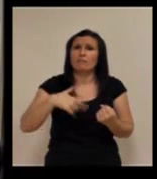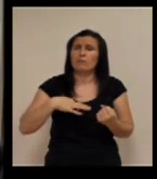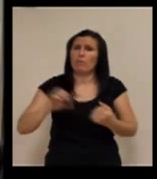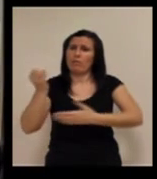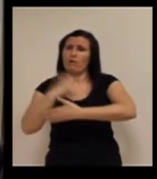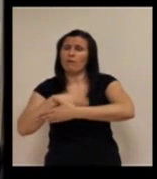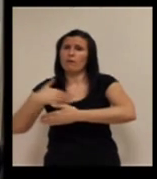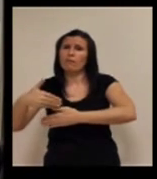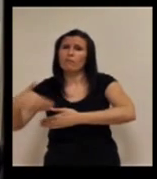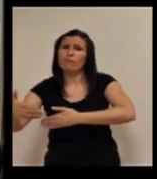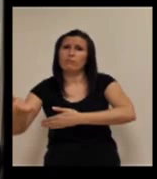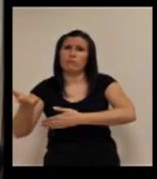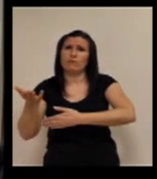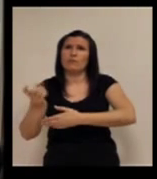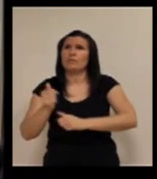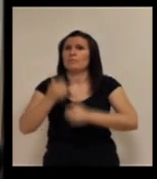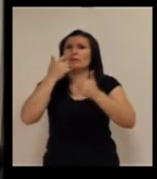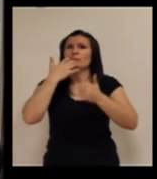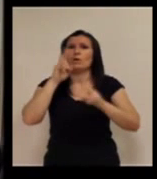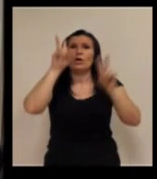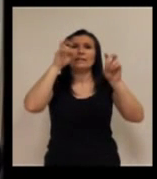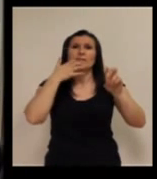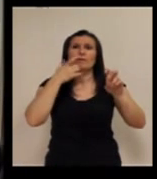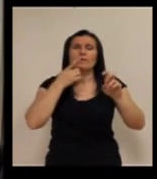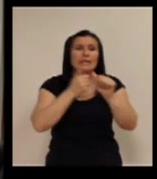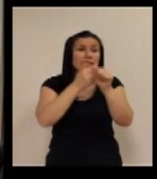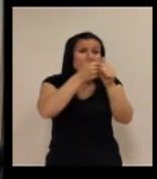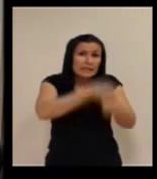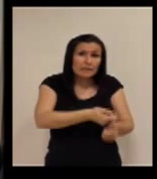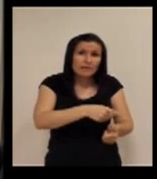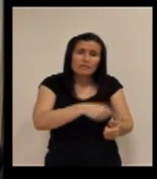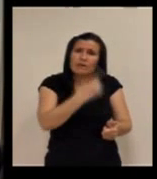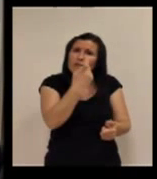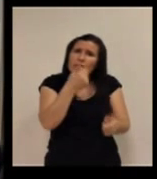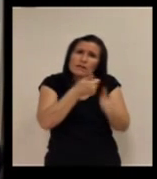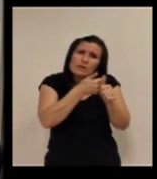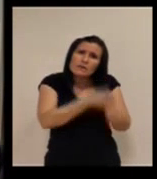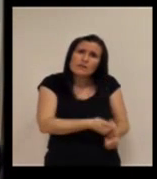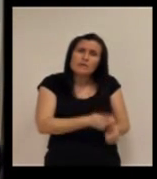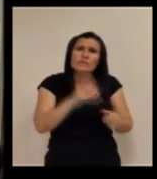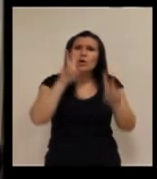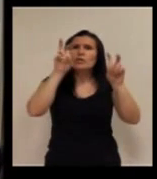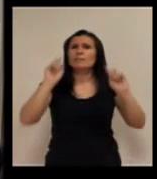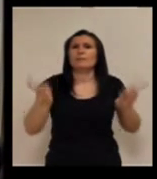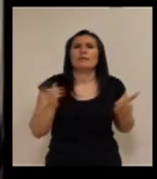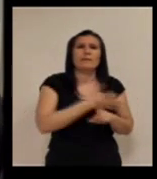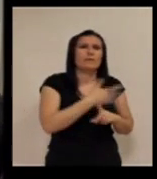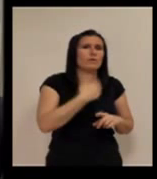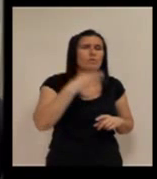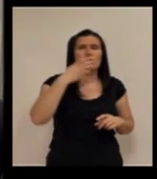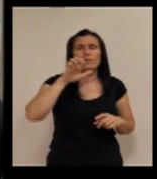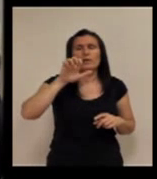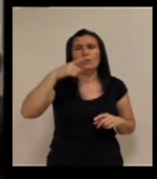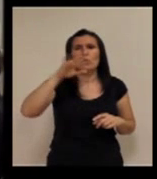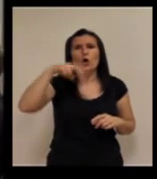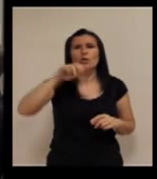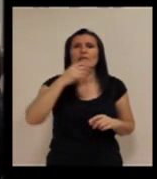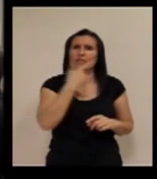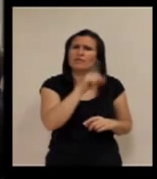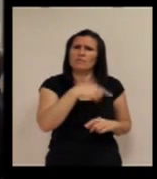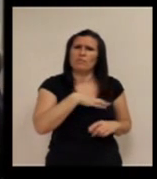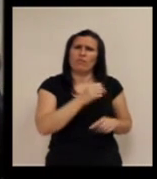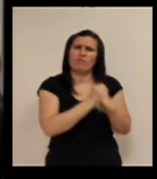ahorraría muchísimo dinero, sobre todo por todo el tema del seguimiento que conlleva. Y el tema de prevención yo creo que se podría hacer un trabajo